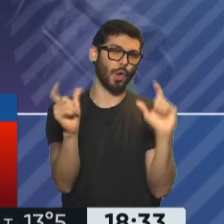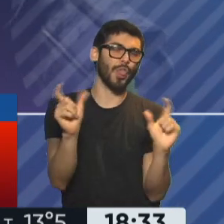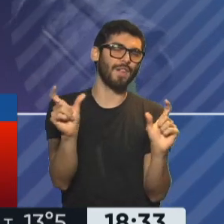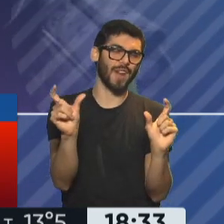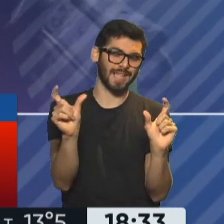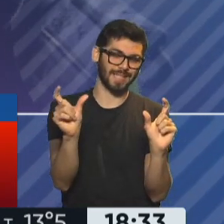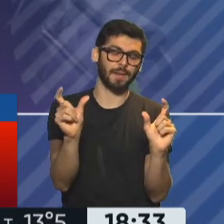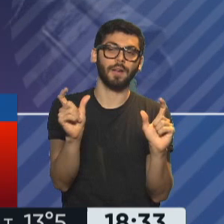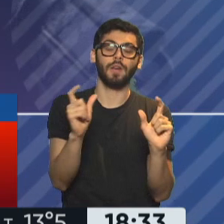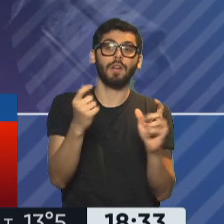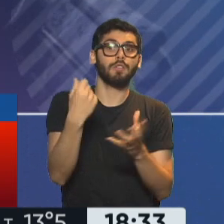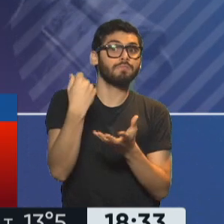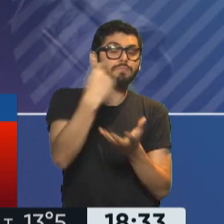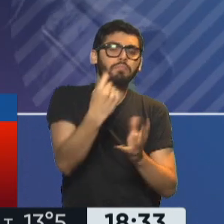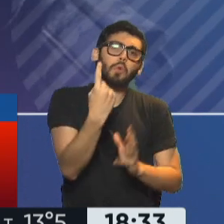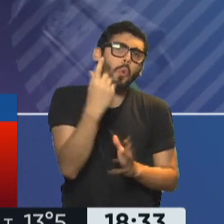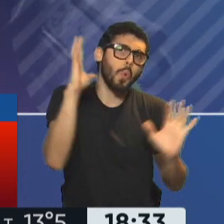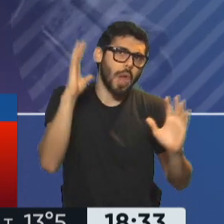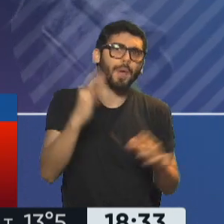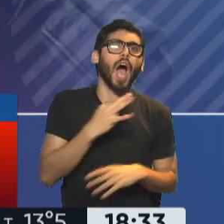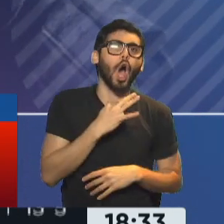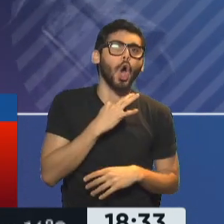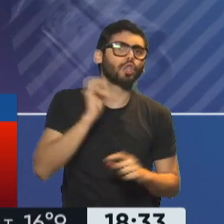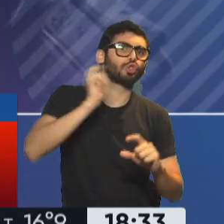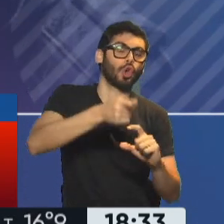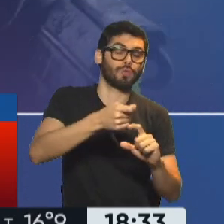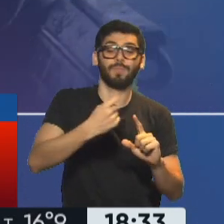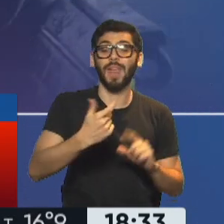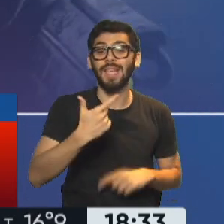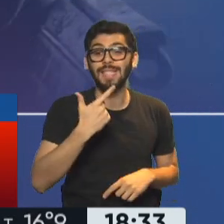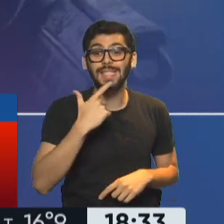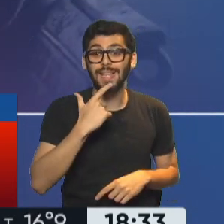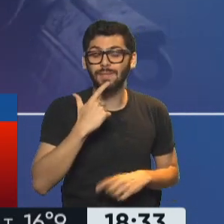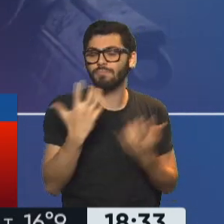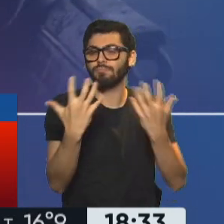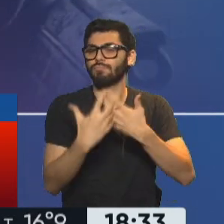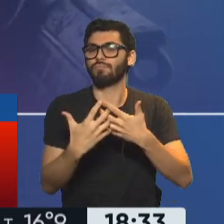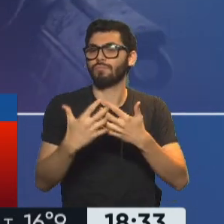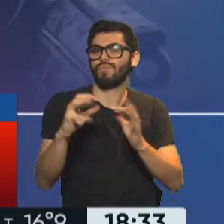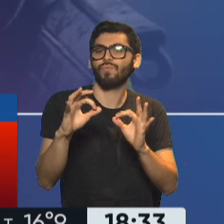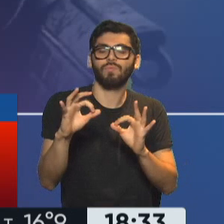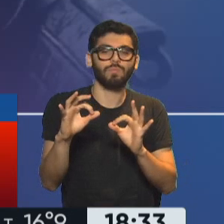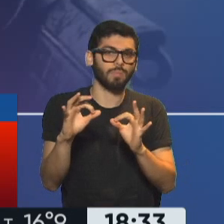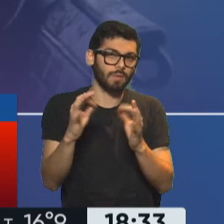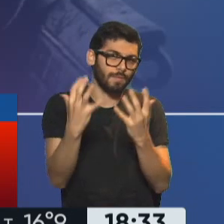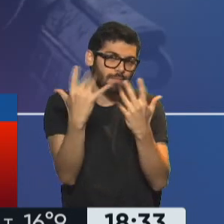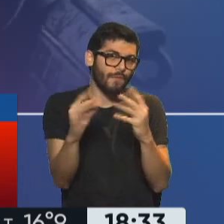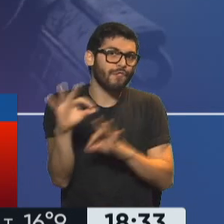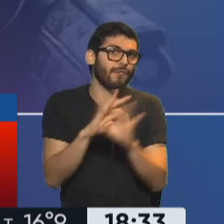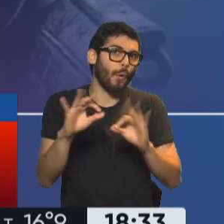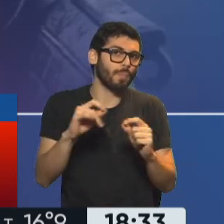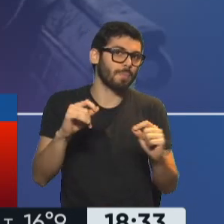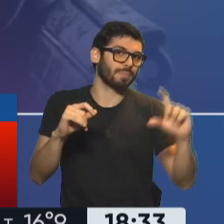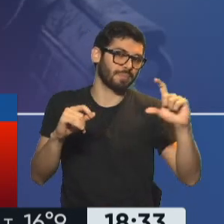Es un bono que se otorga por única vez en agosto, porque ya en septiembre directamente aplica el aumento de la fórmula de